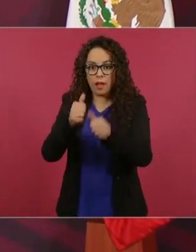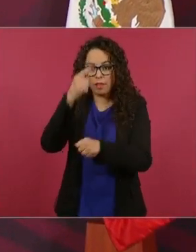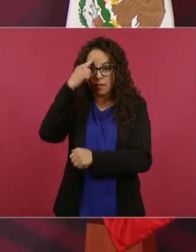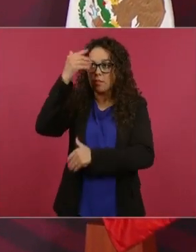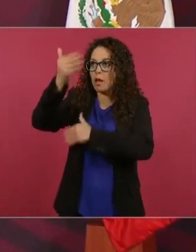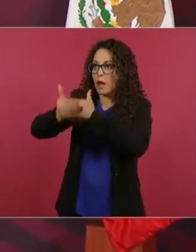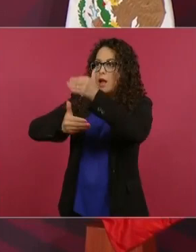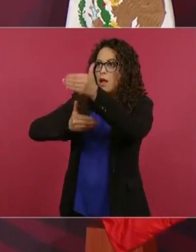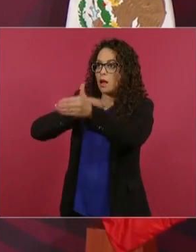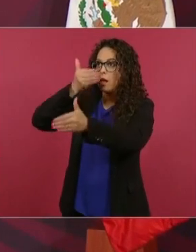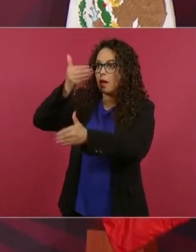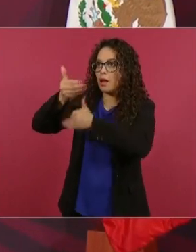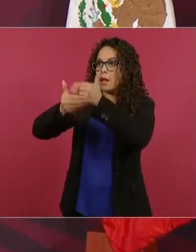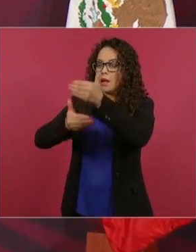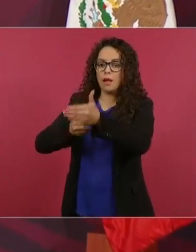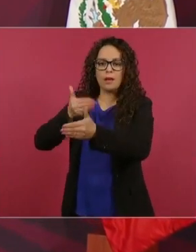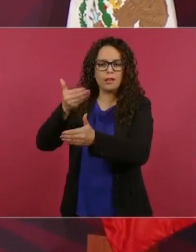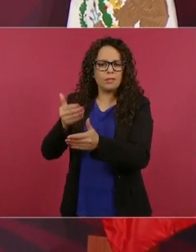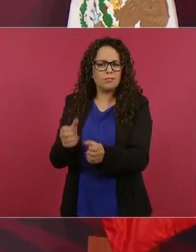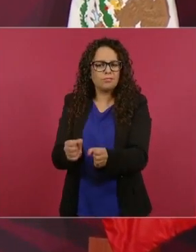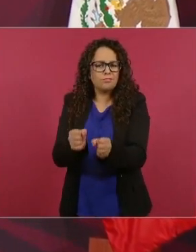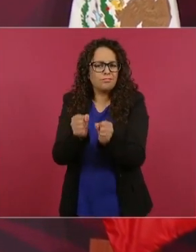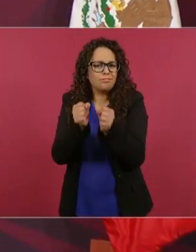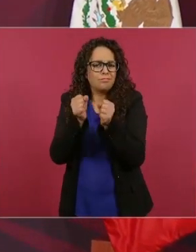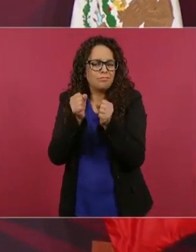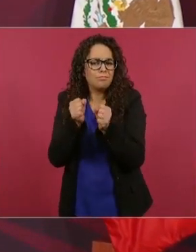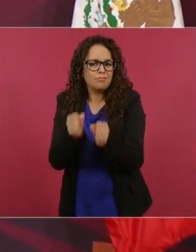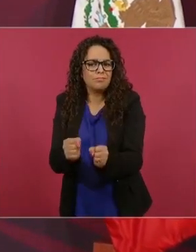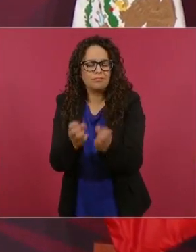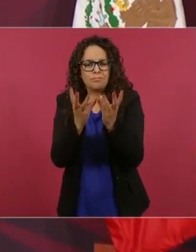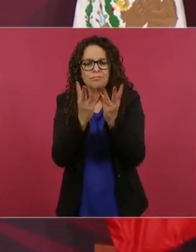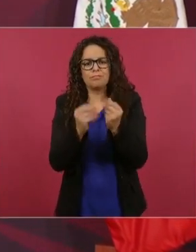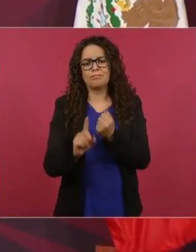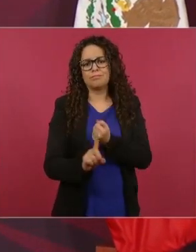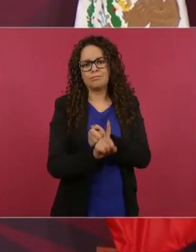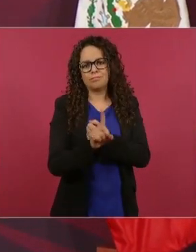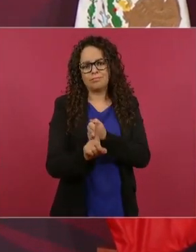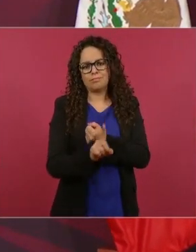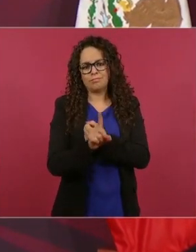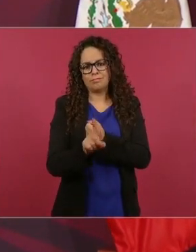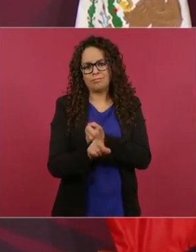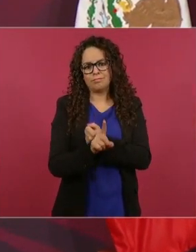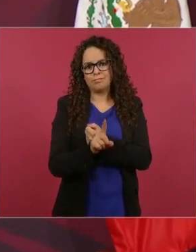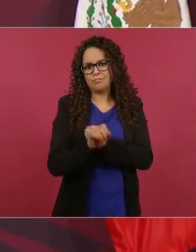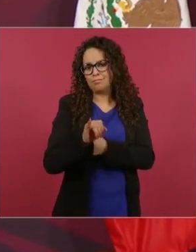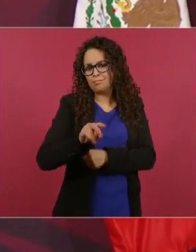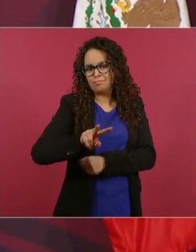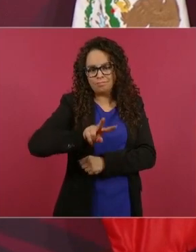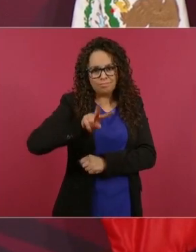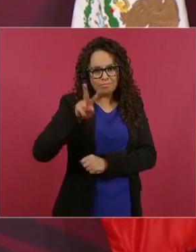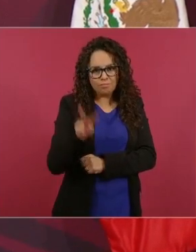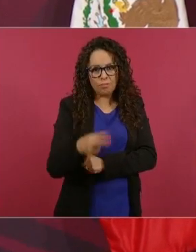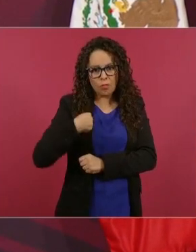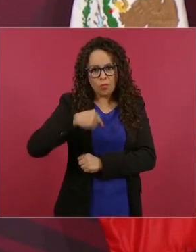lo tenemos probado nosotros ese es el remedio